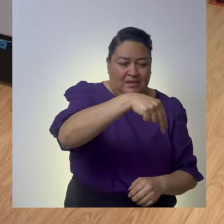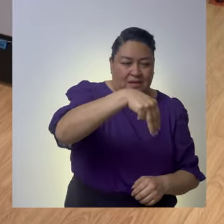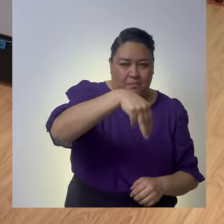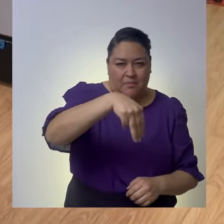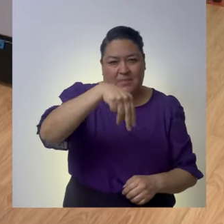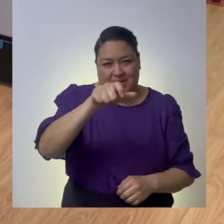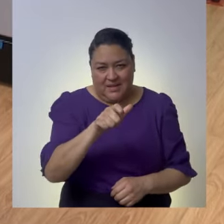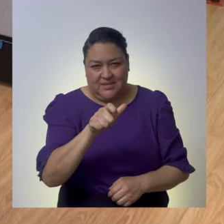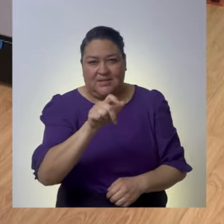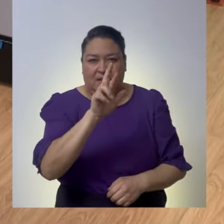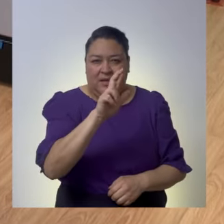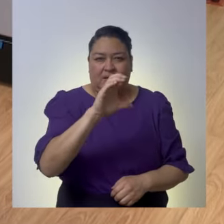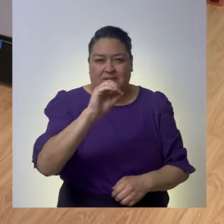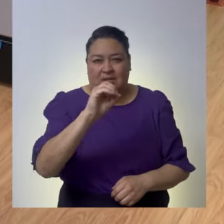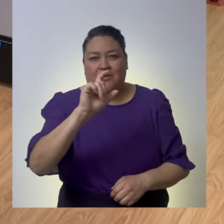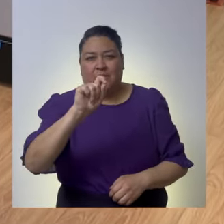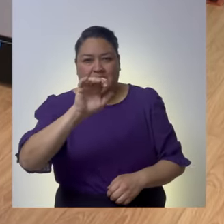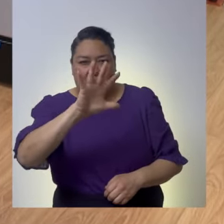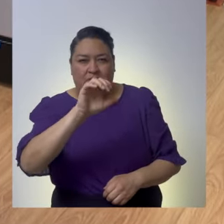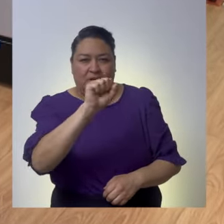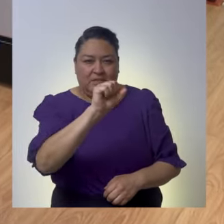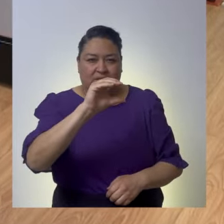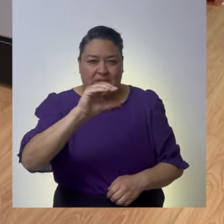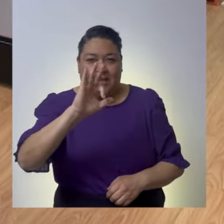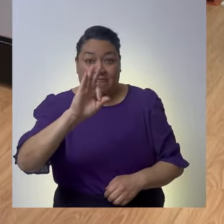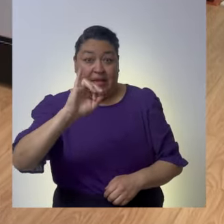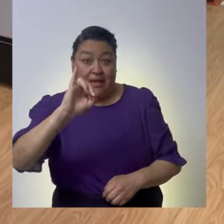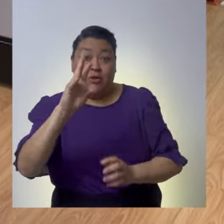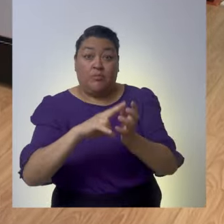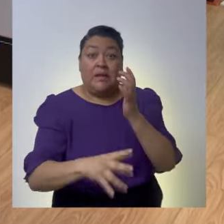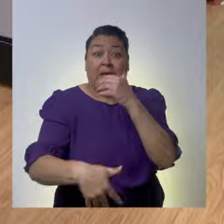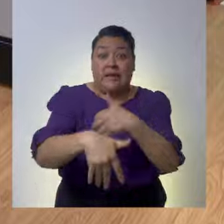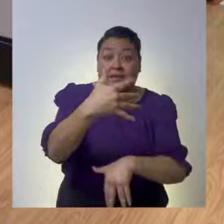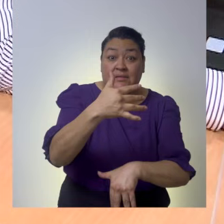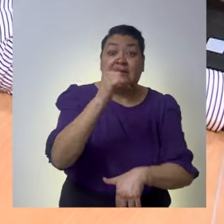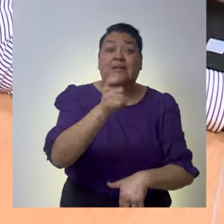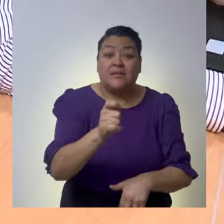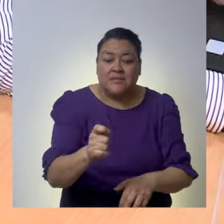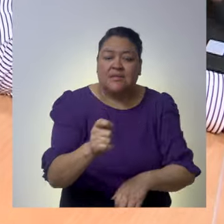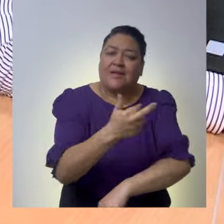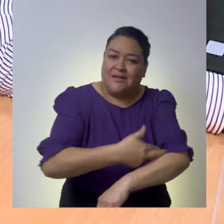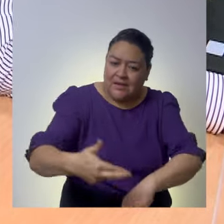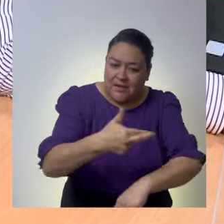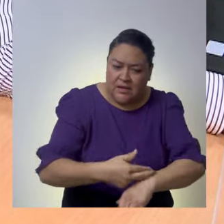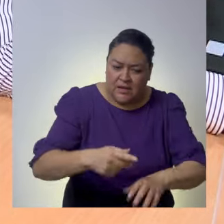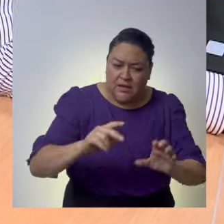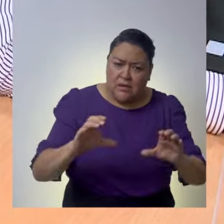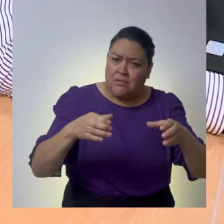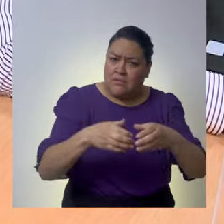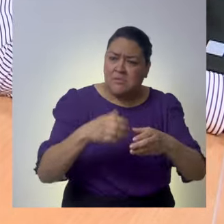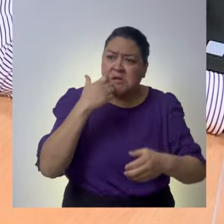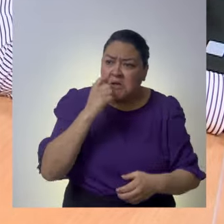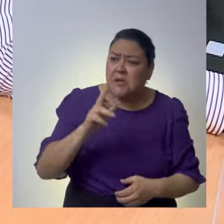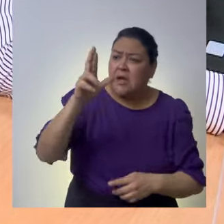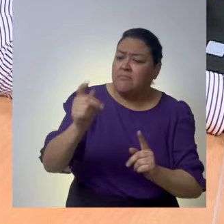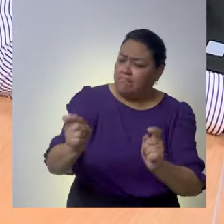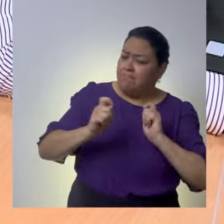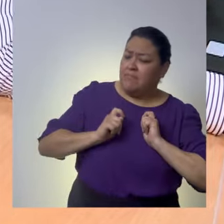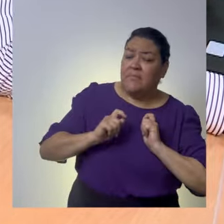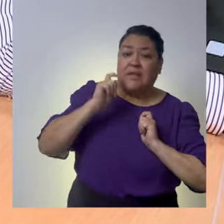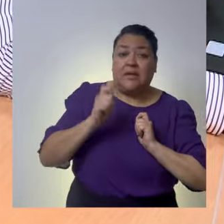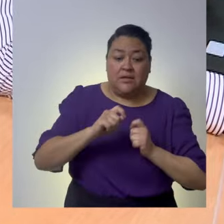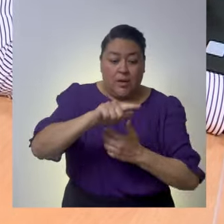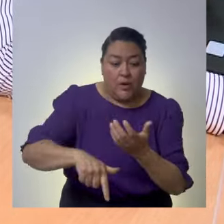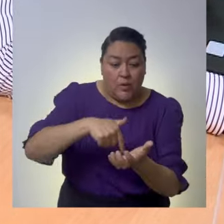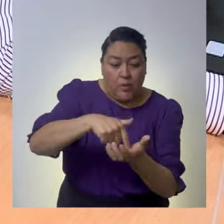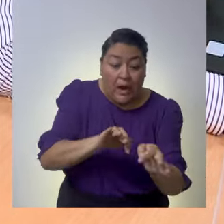NMXR 025 SCFI 2015 es un mecanismo de adopción voluntaria y con ella